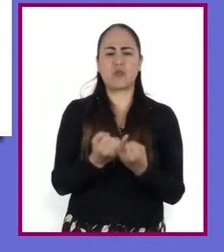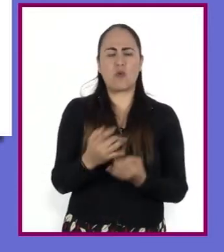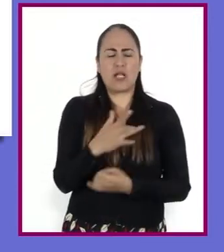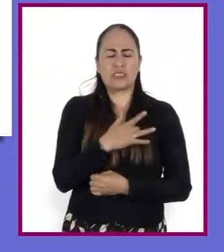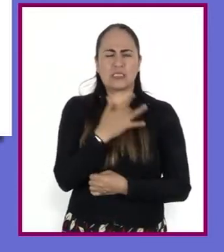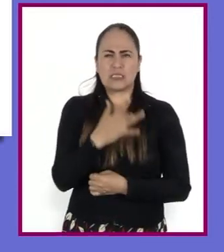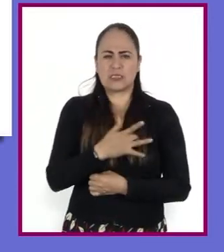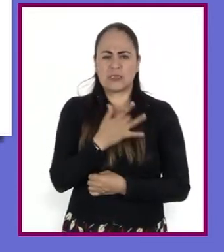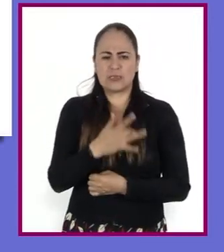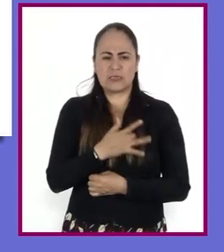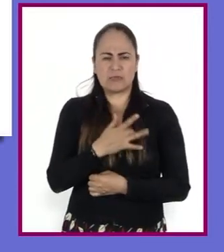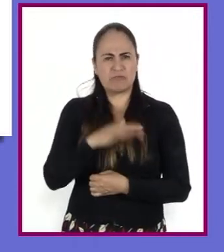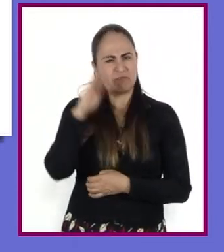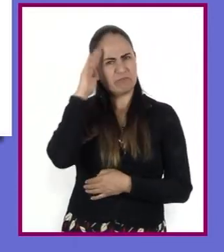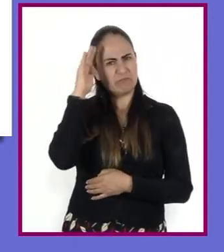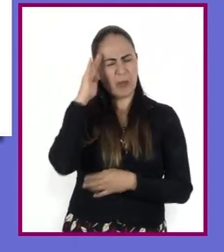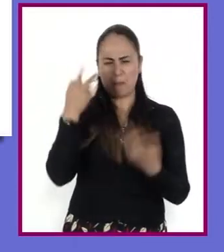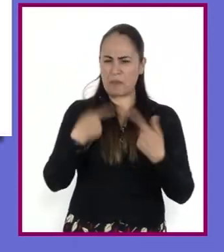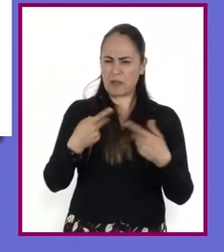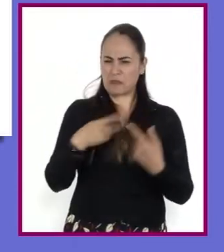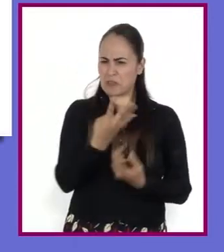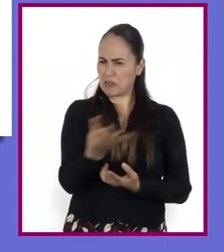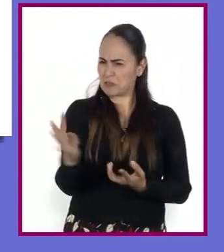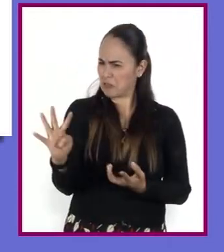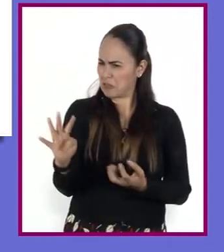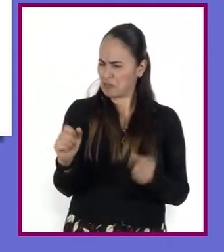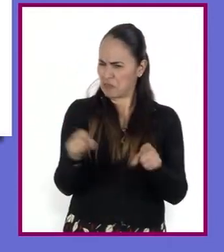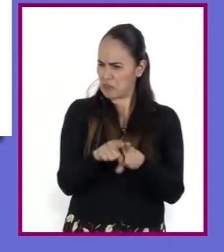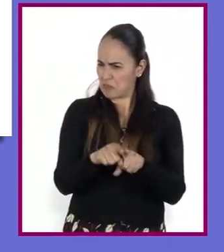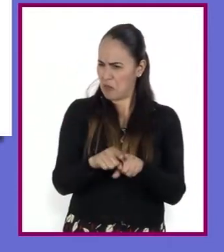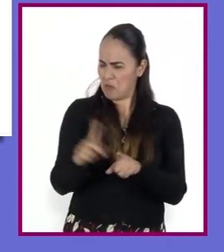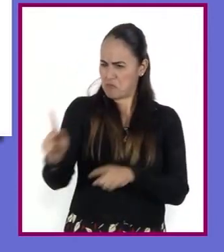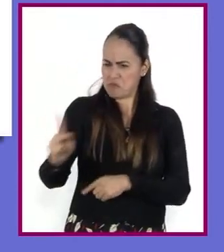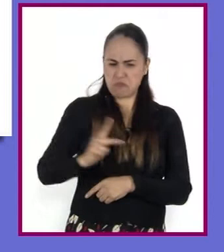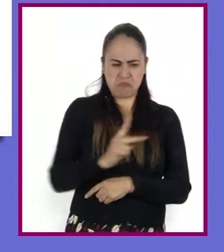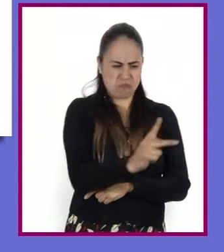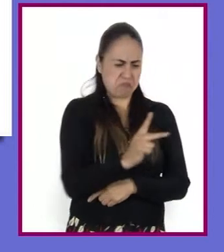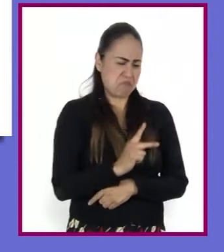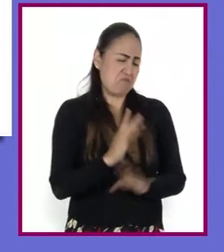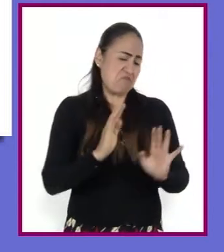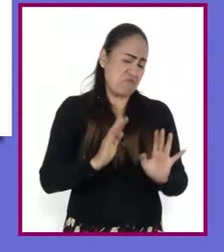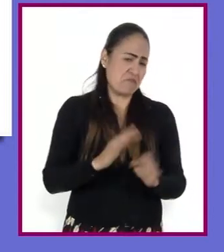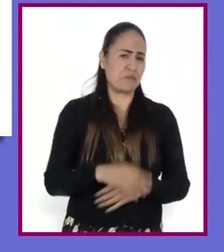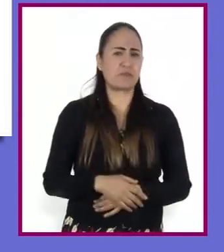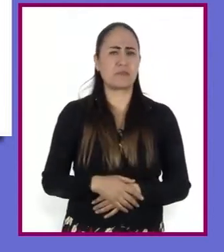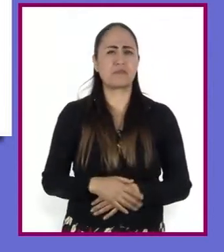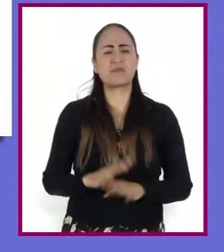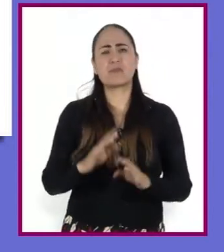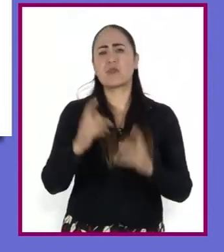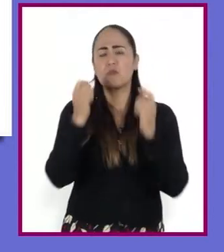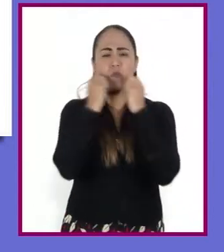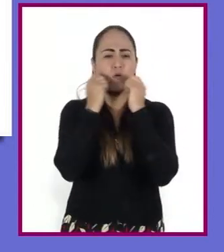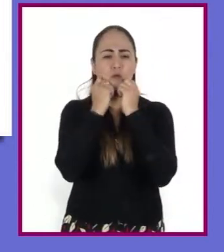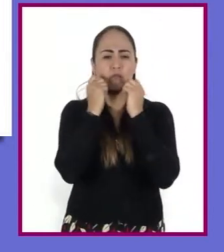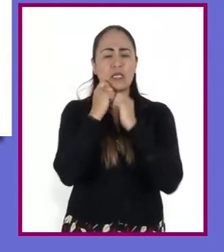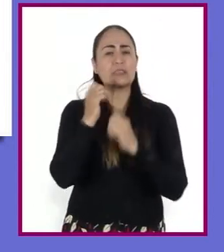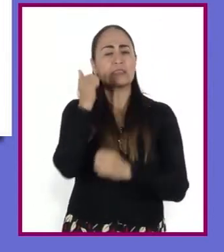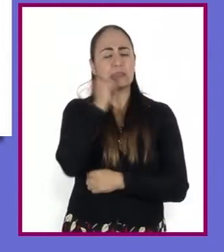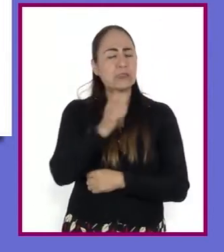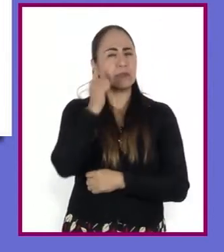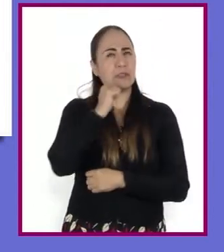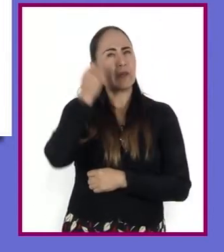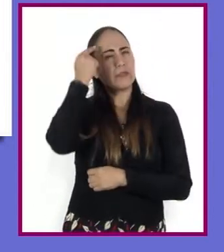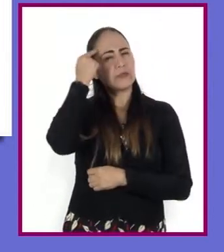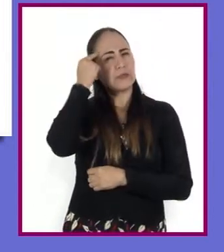decir, lo que hace la mayoría de la gente y por qué lo hace, es otra. En cualquier caso, siempre hay que analizar,